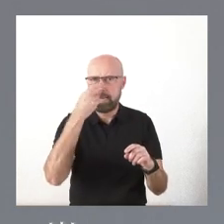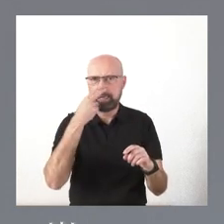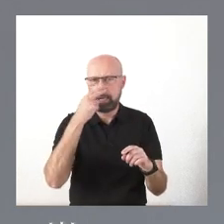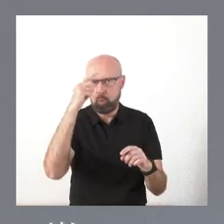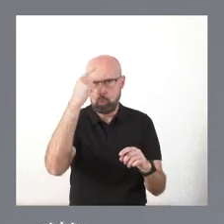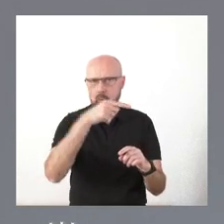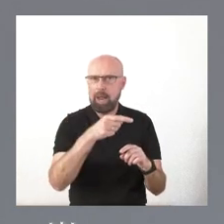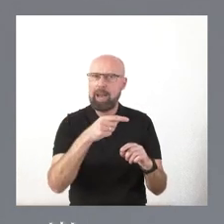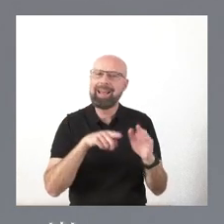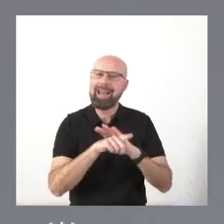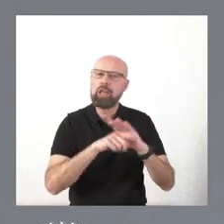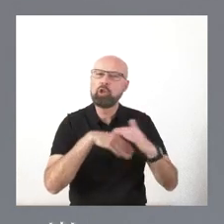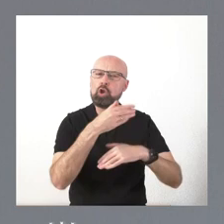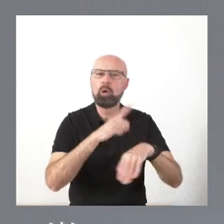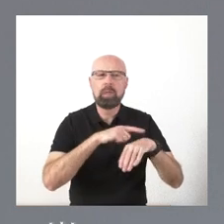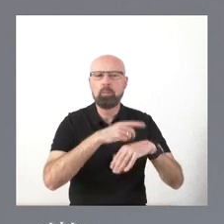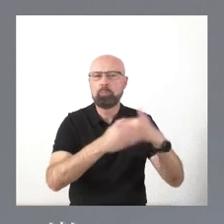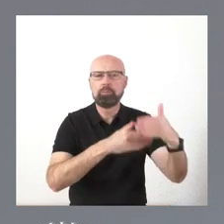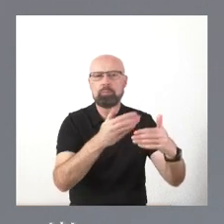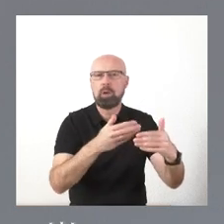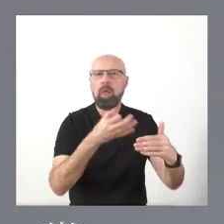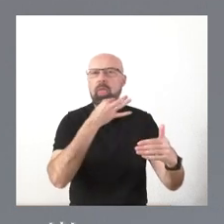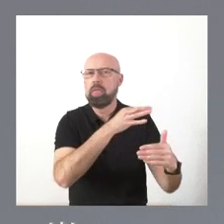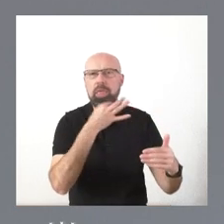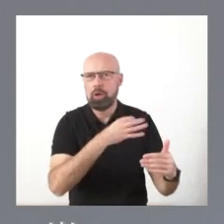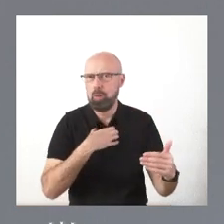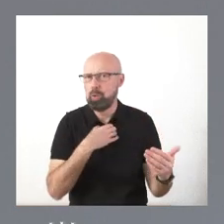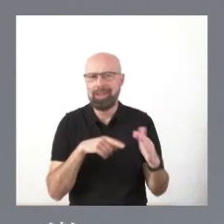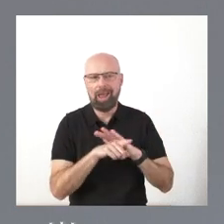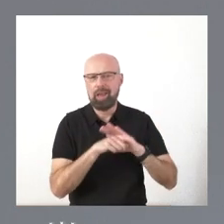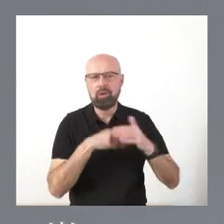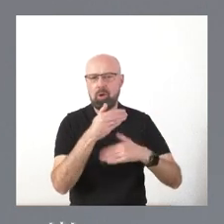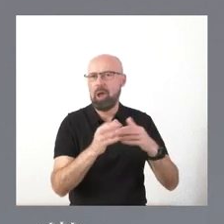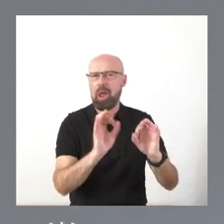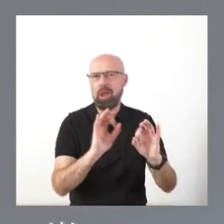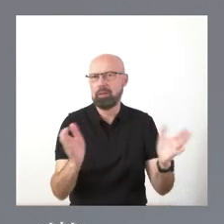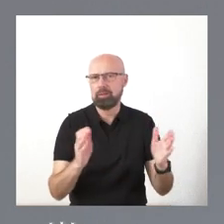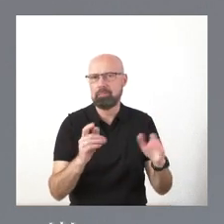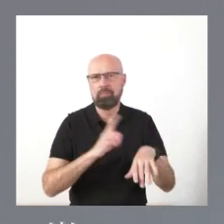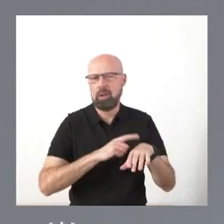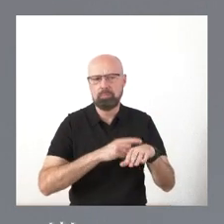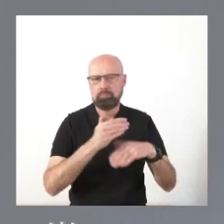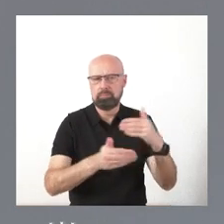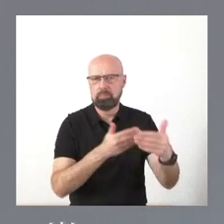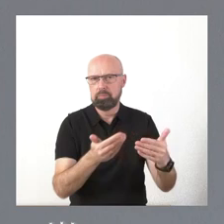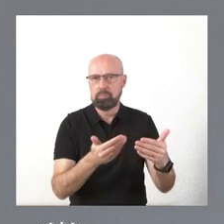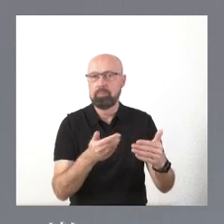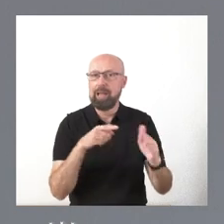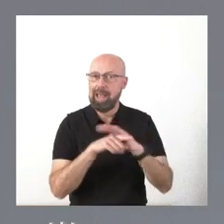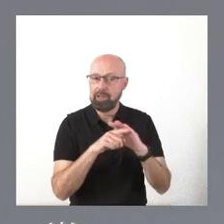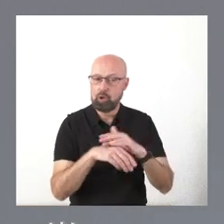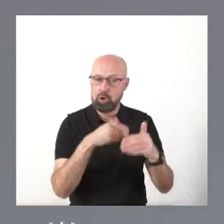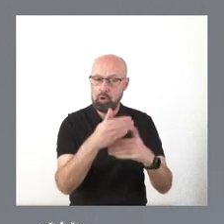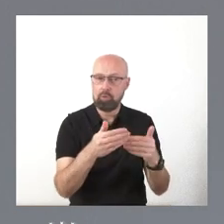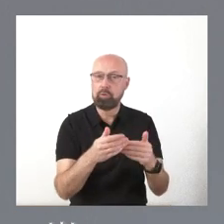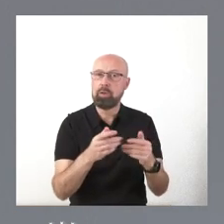eludibles en ningún caso. En ningún caso son eludibles esos trámites. Y cualquier declaración